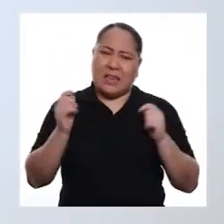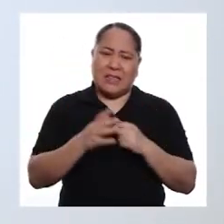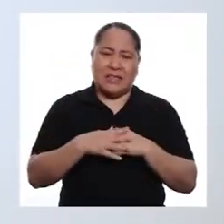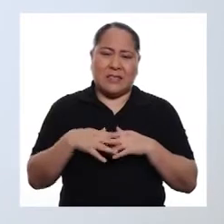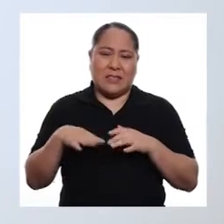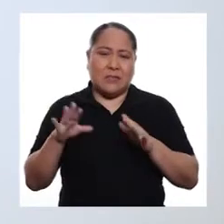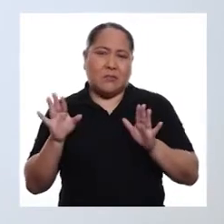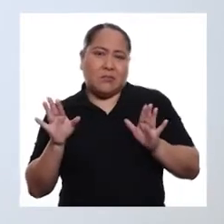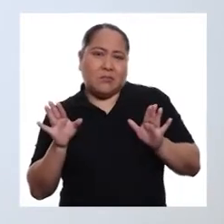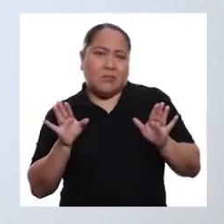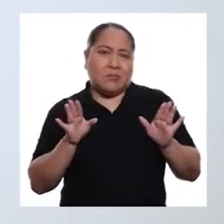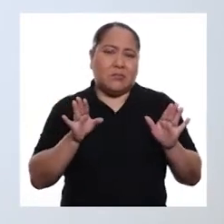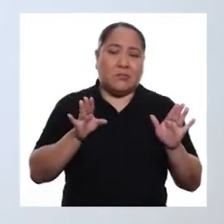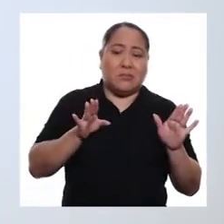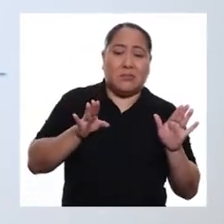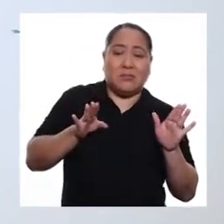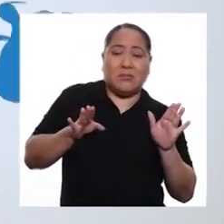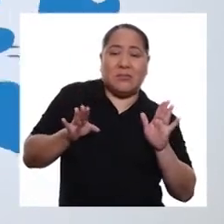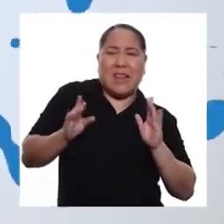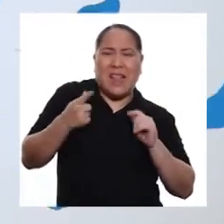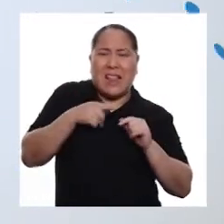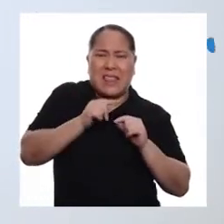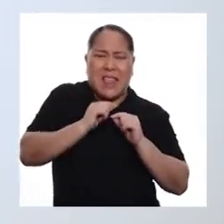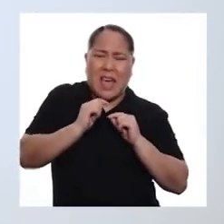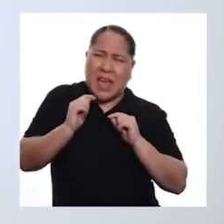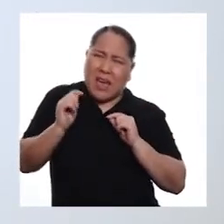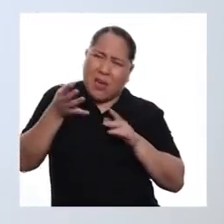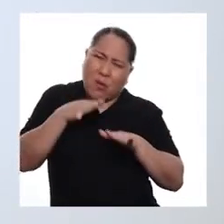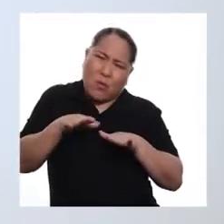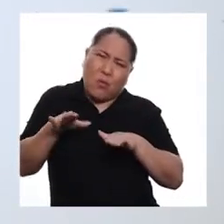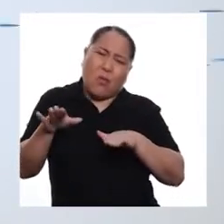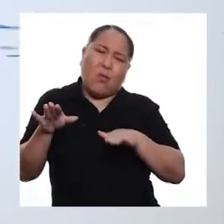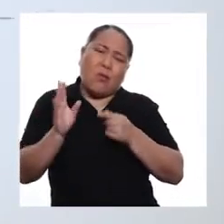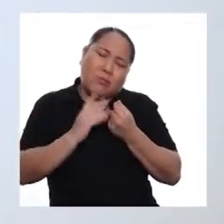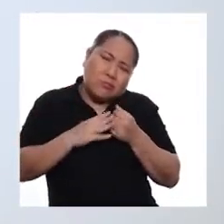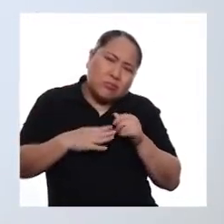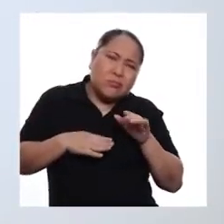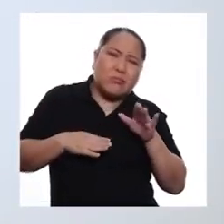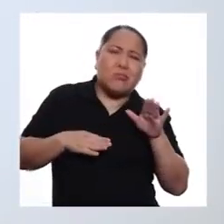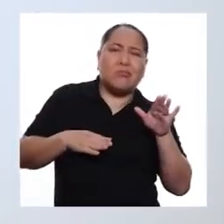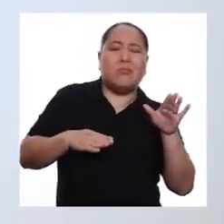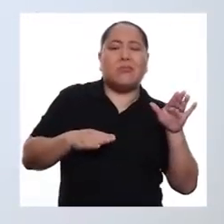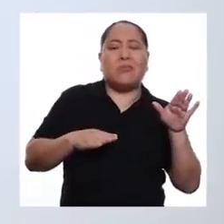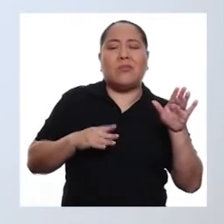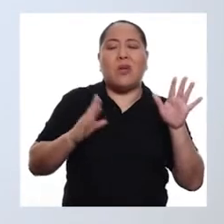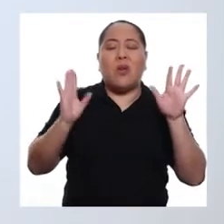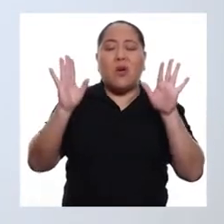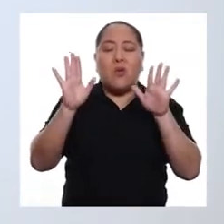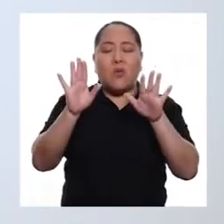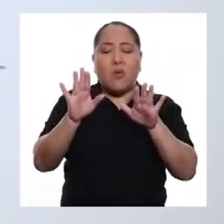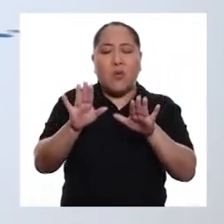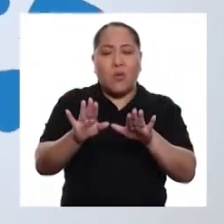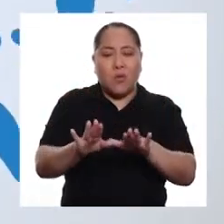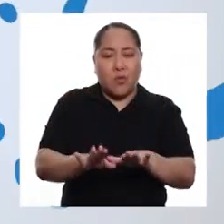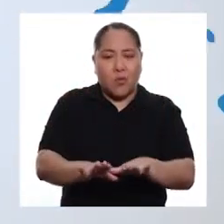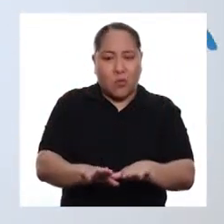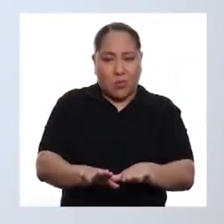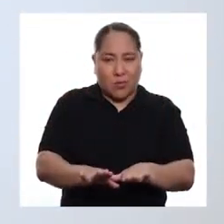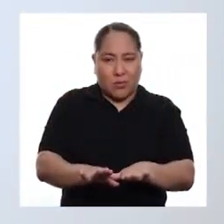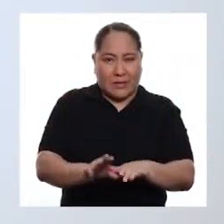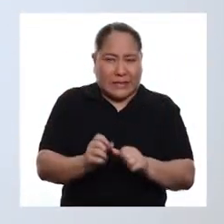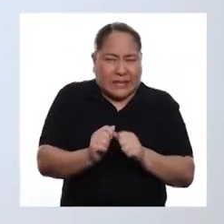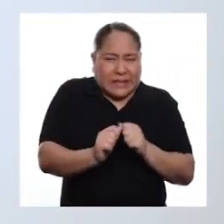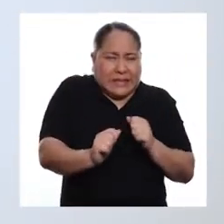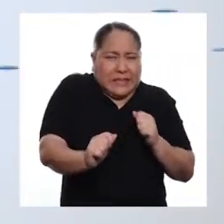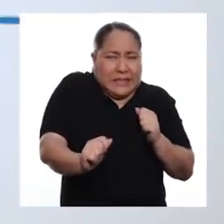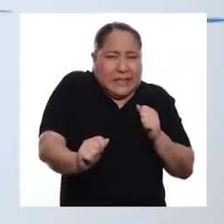Eso. Tratamos de que nuestros brazos lleguen lo más lejos posible. Tocamos el suelo poco a poco. Y nos